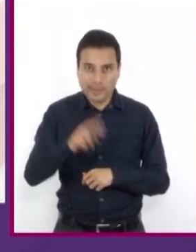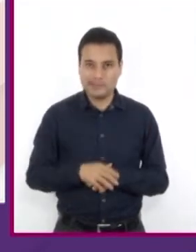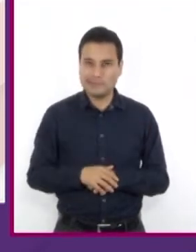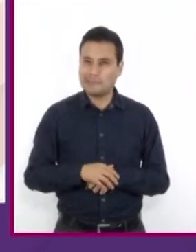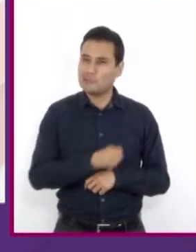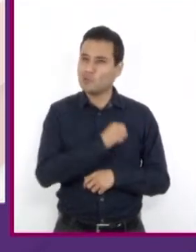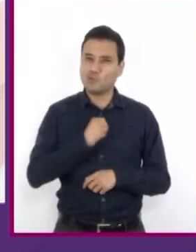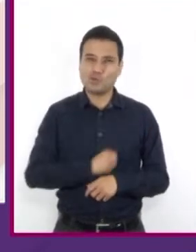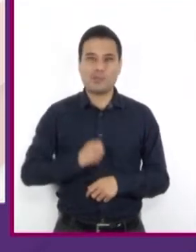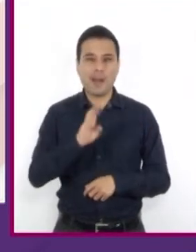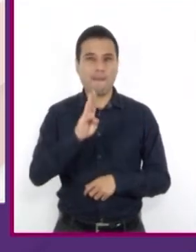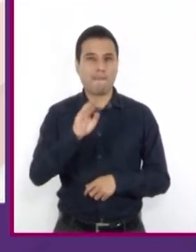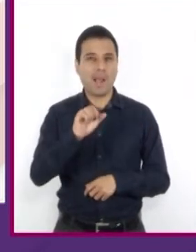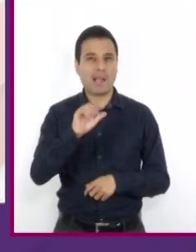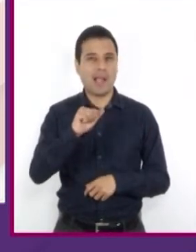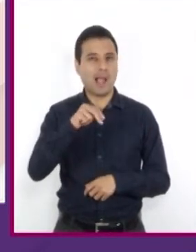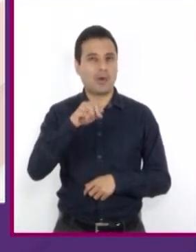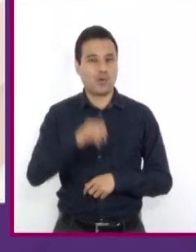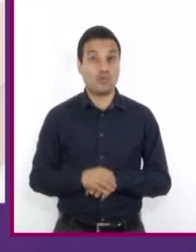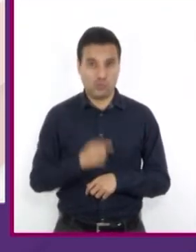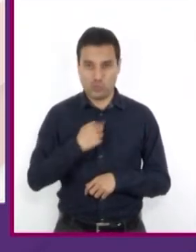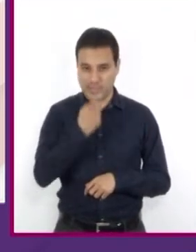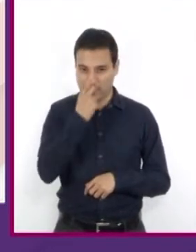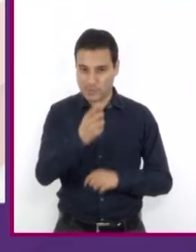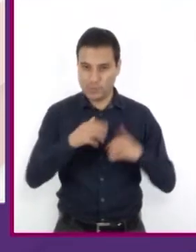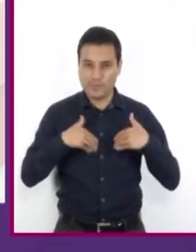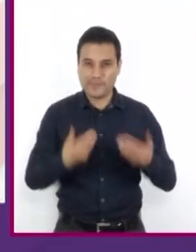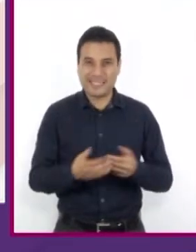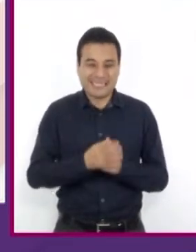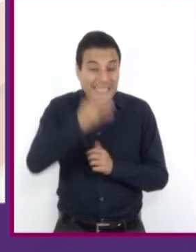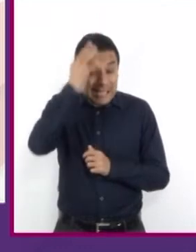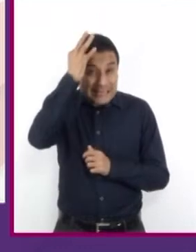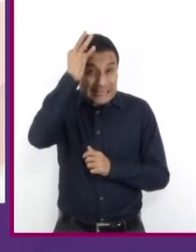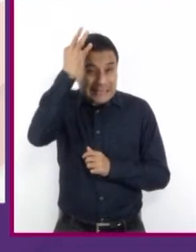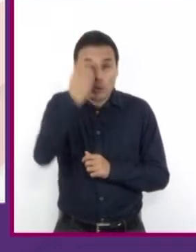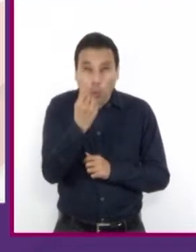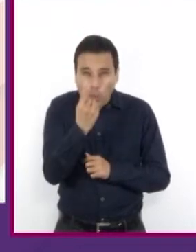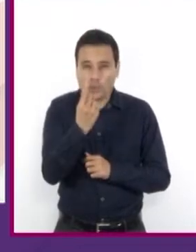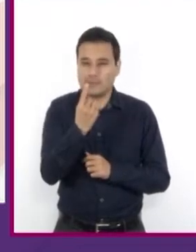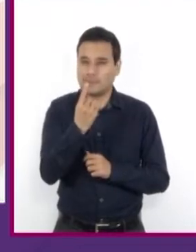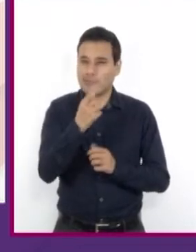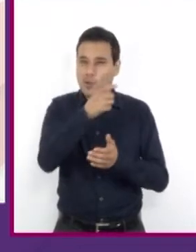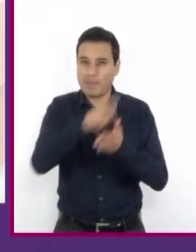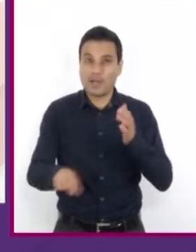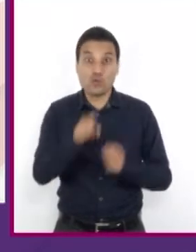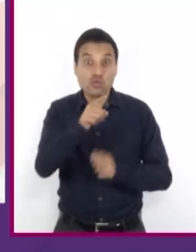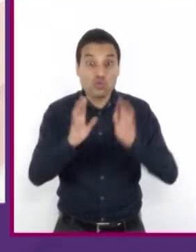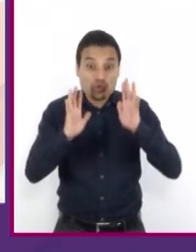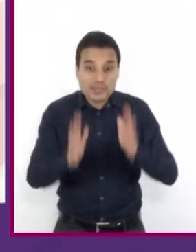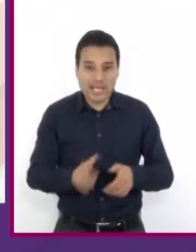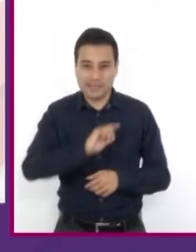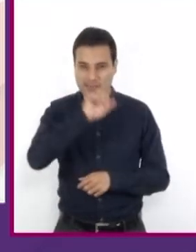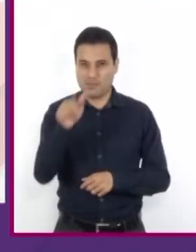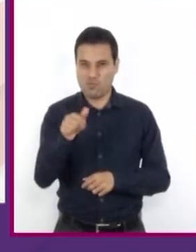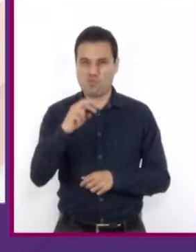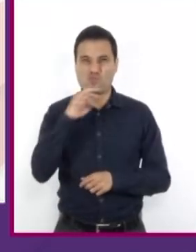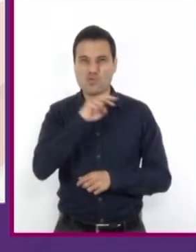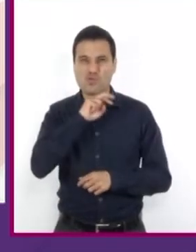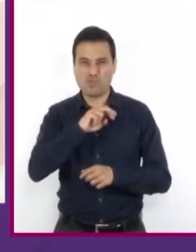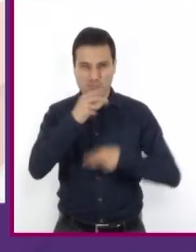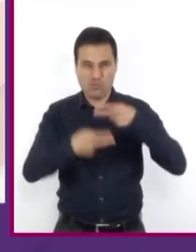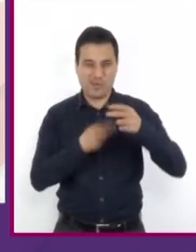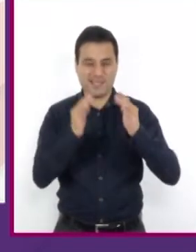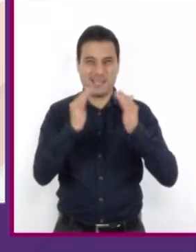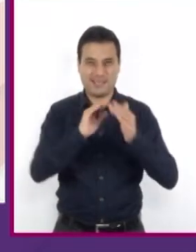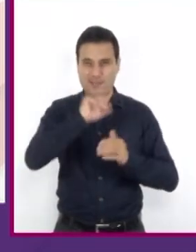bacano. Debo confesar que por un pelo casi me compro uno, pero como tú ya lo tienes, de pronto voy luego a tu casa y jugamos